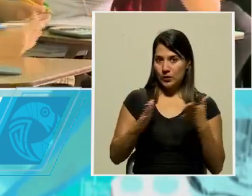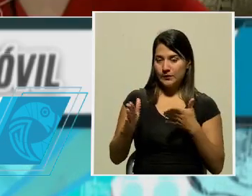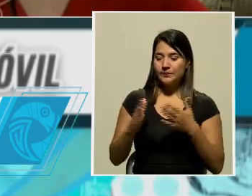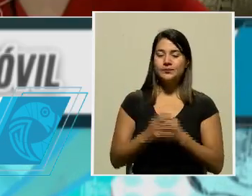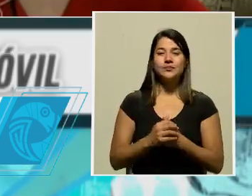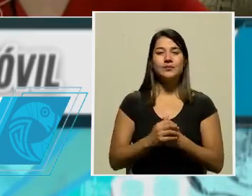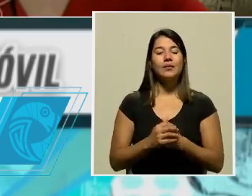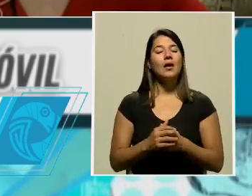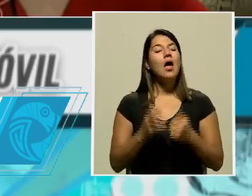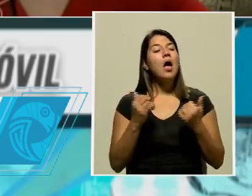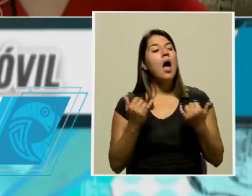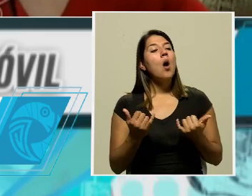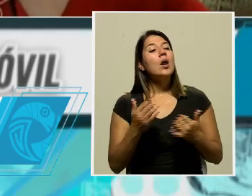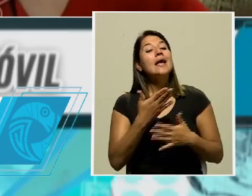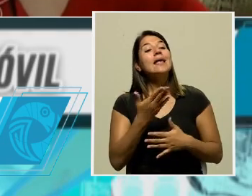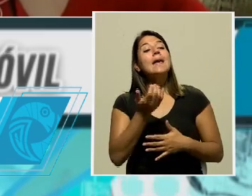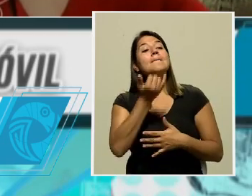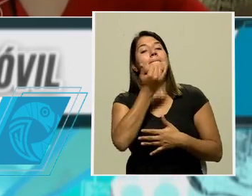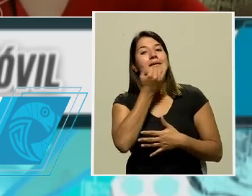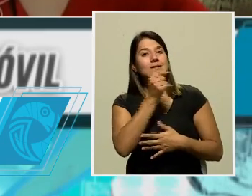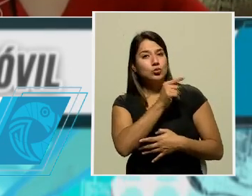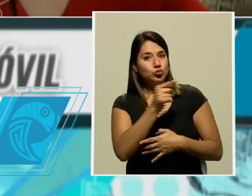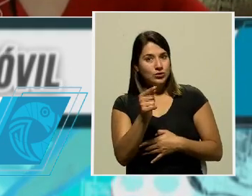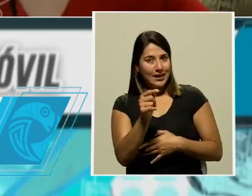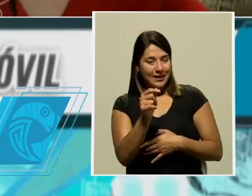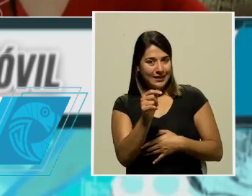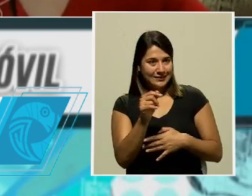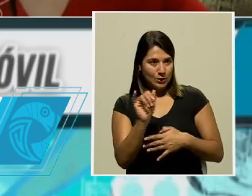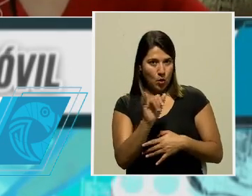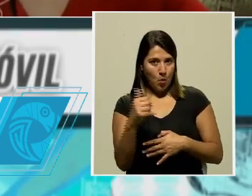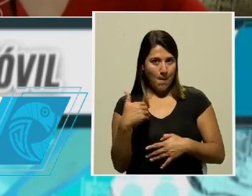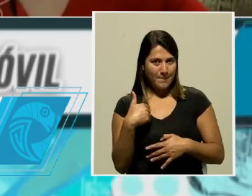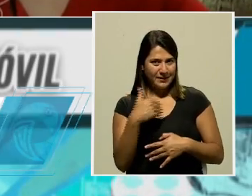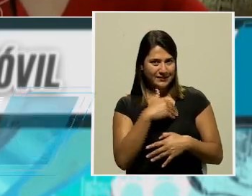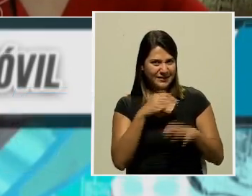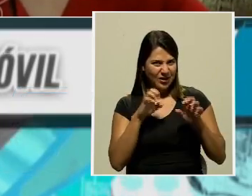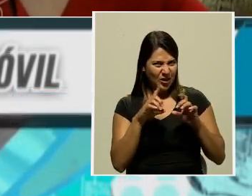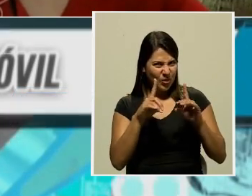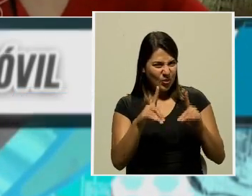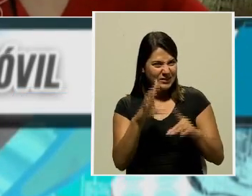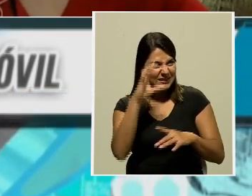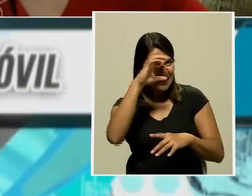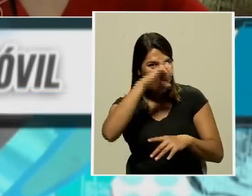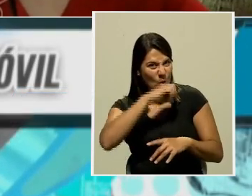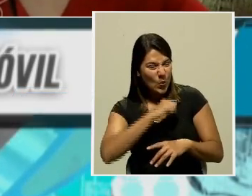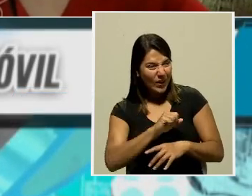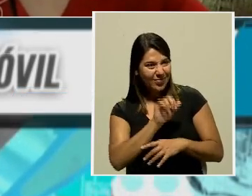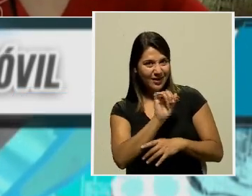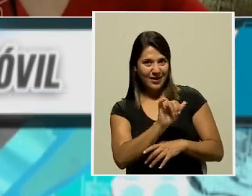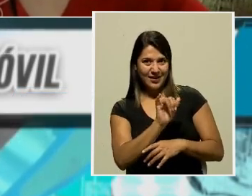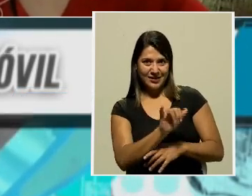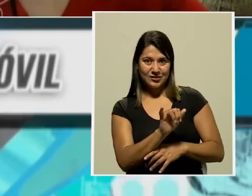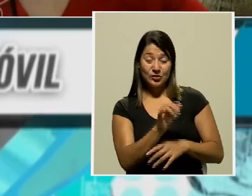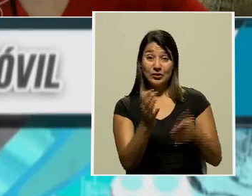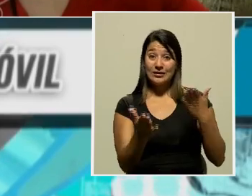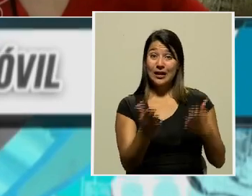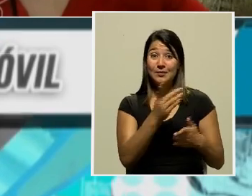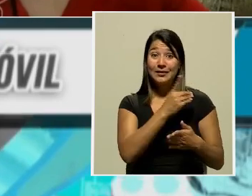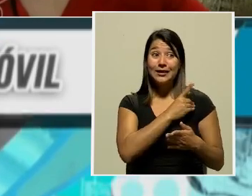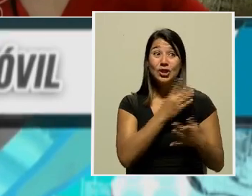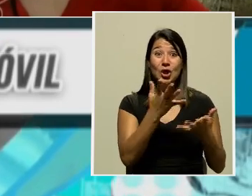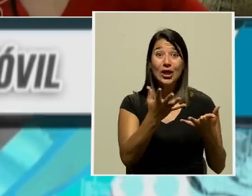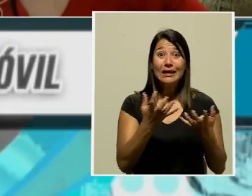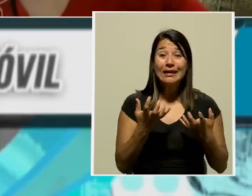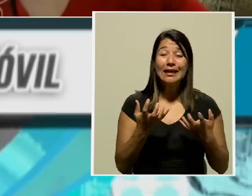En este caso, ¿qué pasa? Bueno, ustedes como ente, rector, de enterarse de este tipo de informaciones, en donde tal vez la intención es que los padres